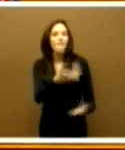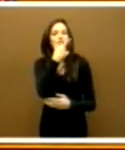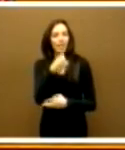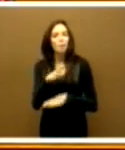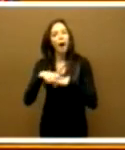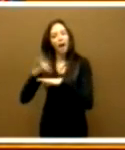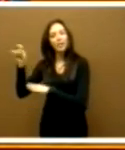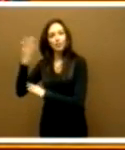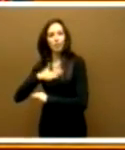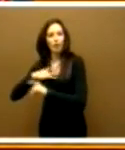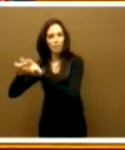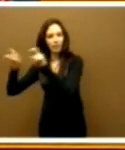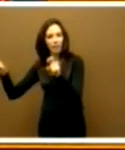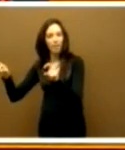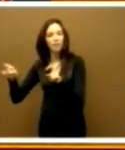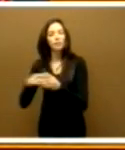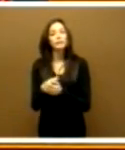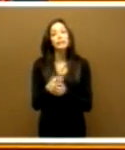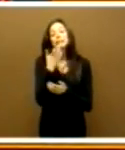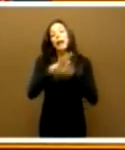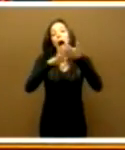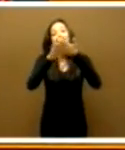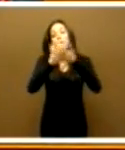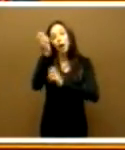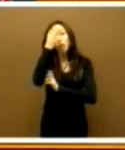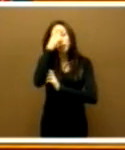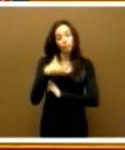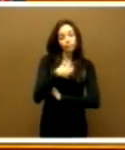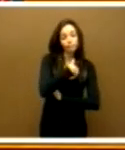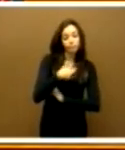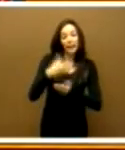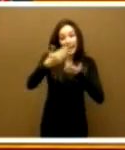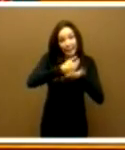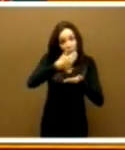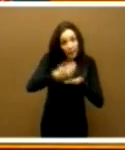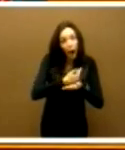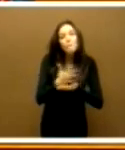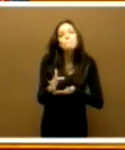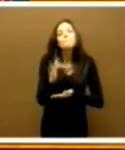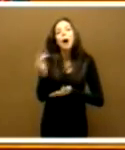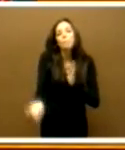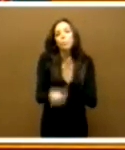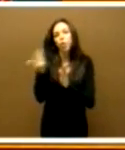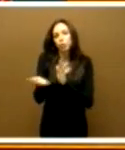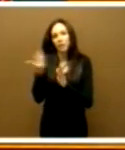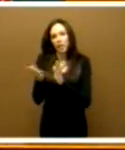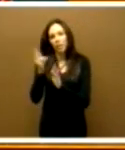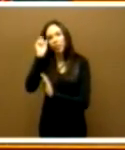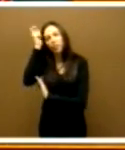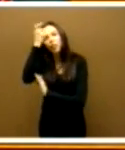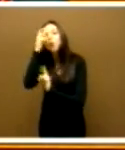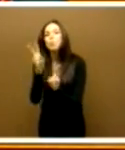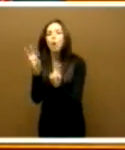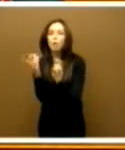conciliación, de rentabilidad y de productividad, concepto nuevo que también se